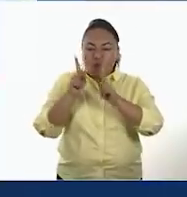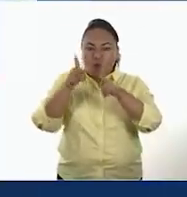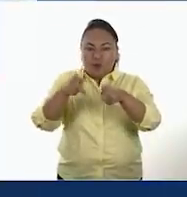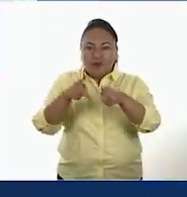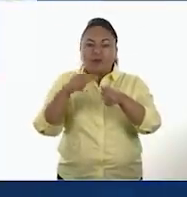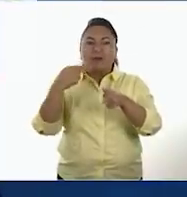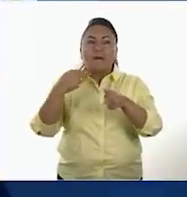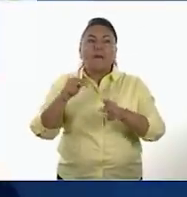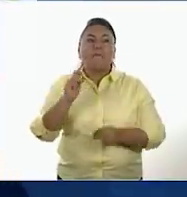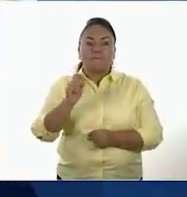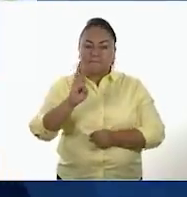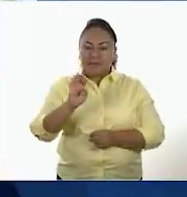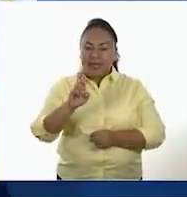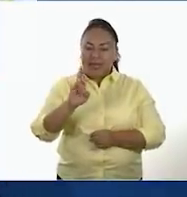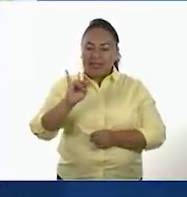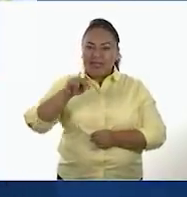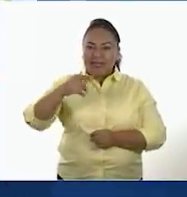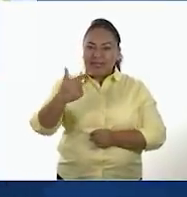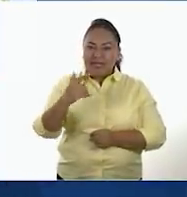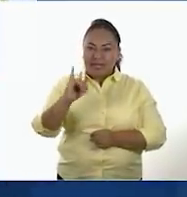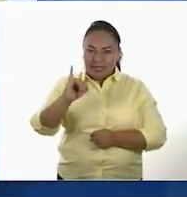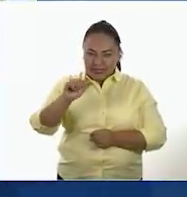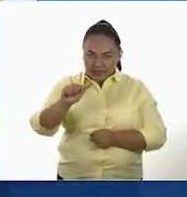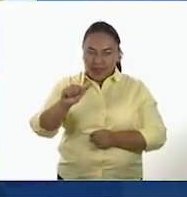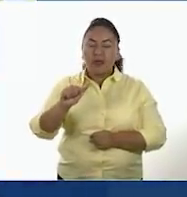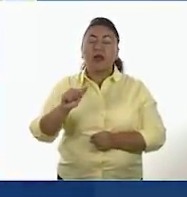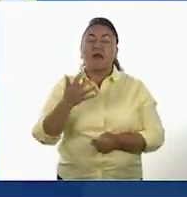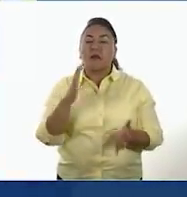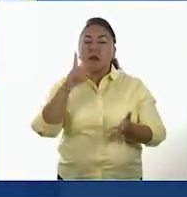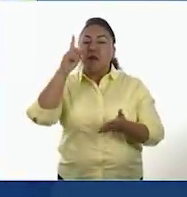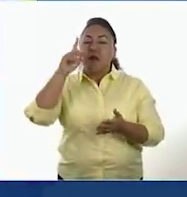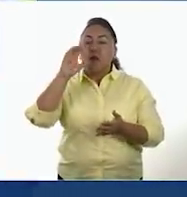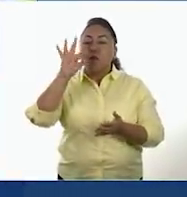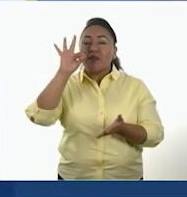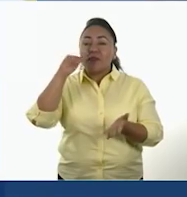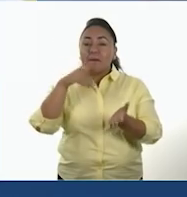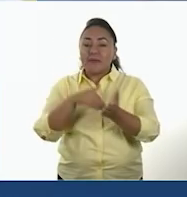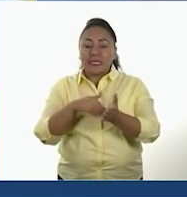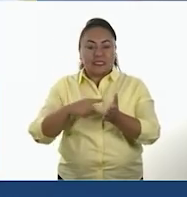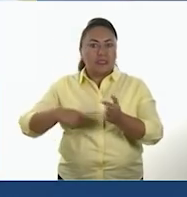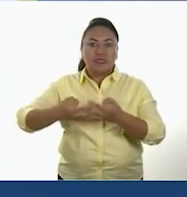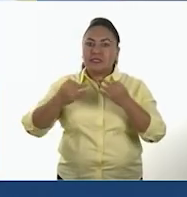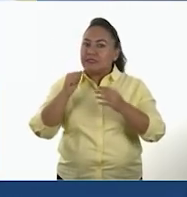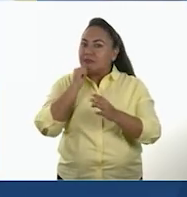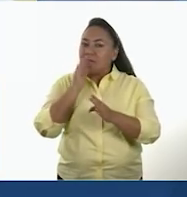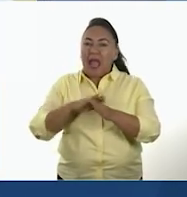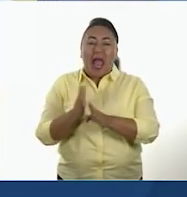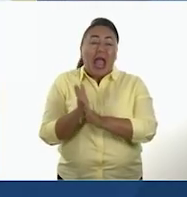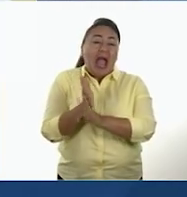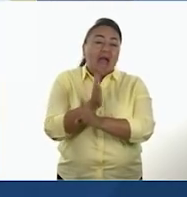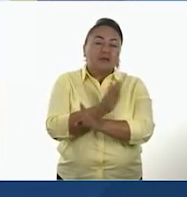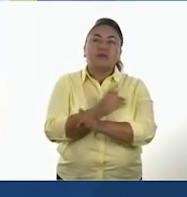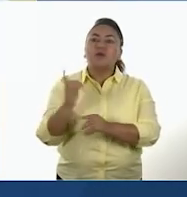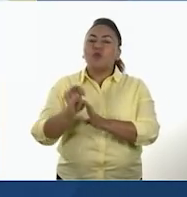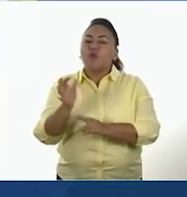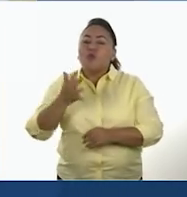Beringia, aproximadamente en el año 40.000 antes de nuestra era, en busca de alimentos y refugio.